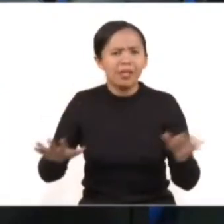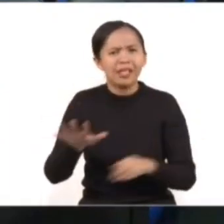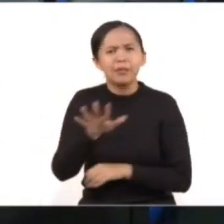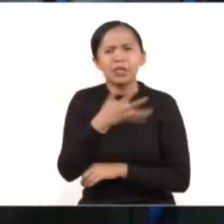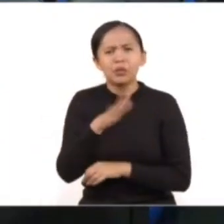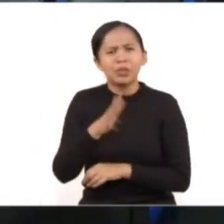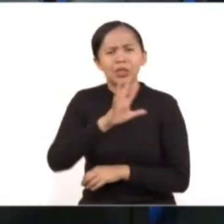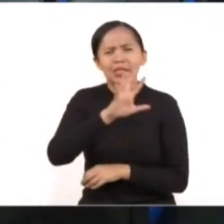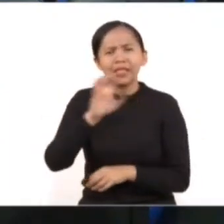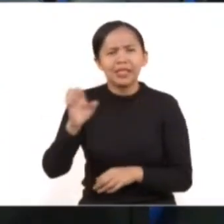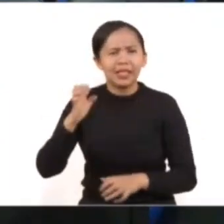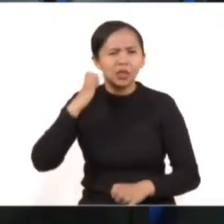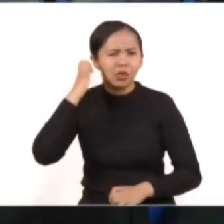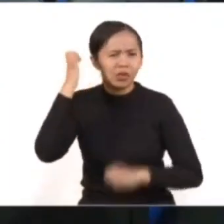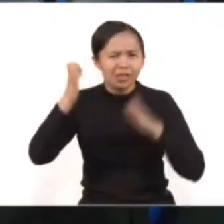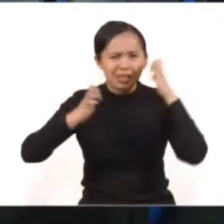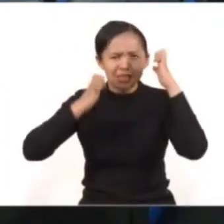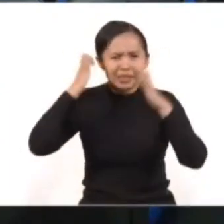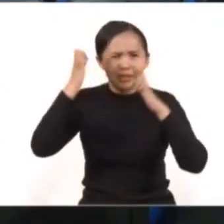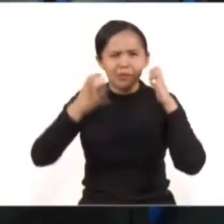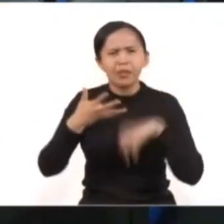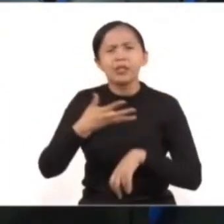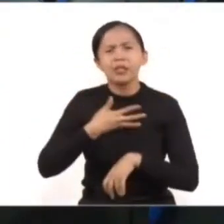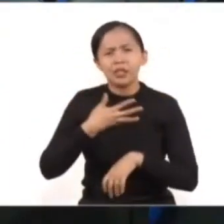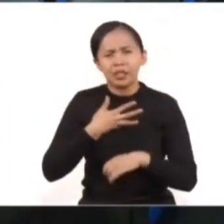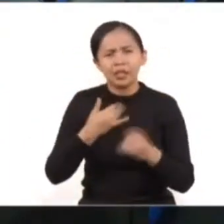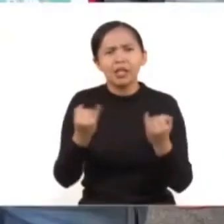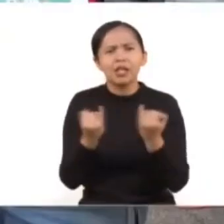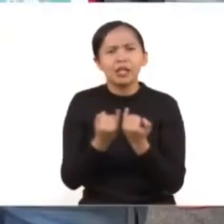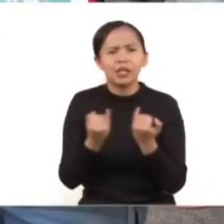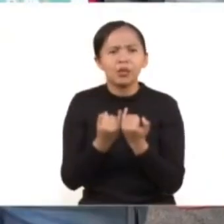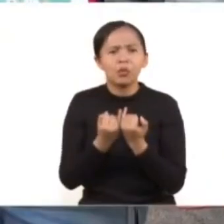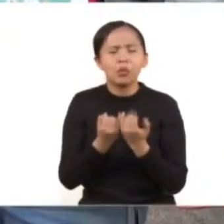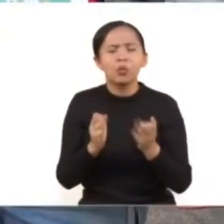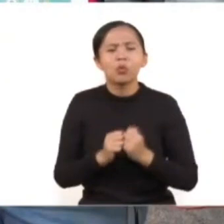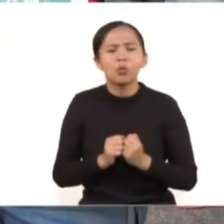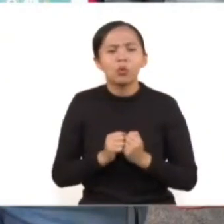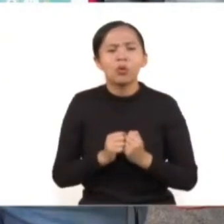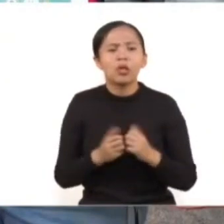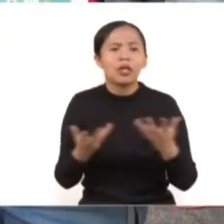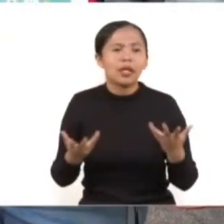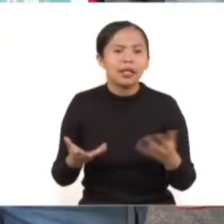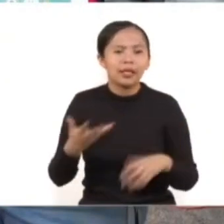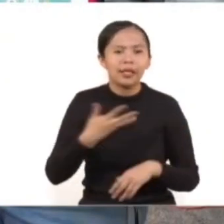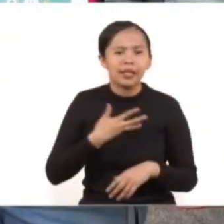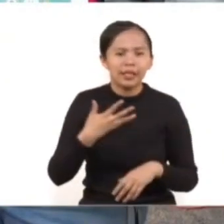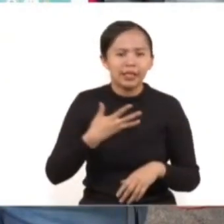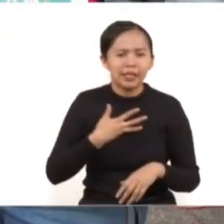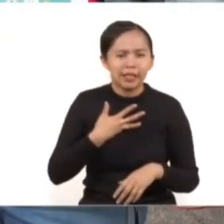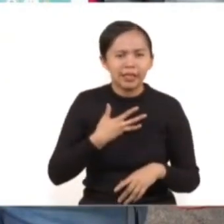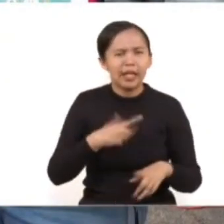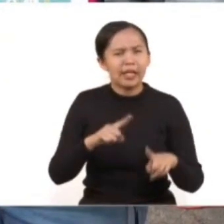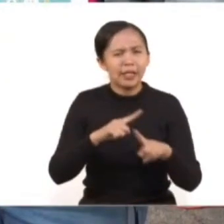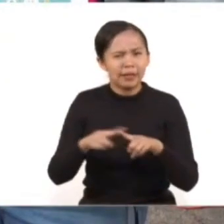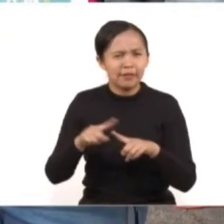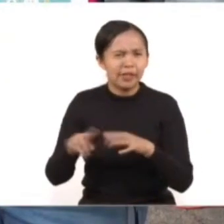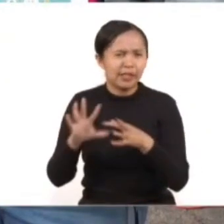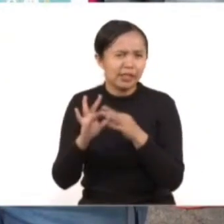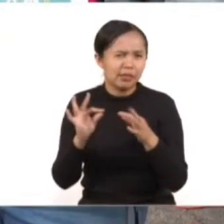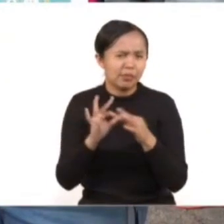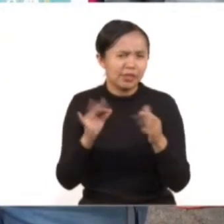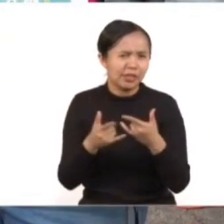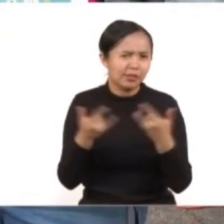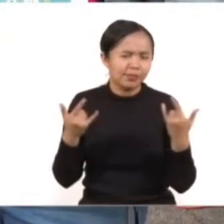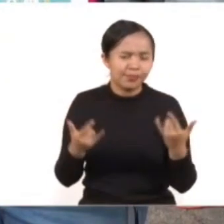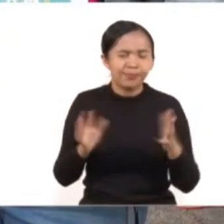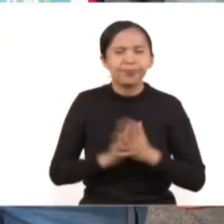eventos, espacios de consejería y derivación y atención integral de casos. Le comentaba